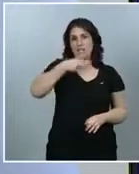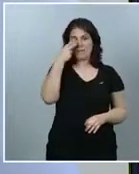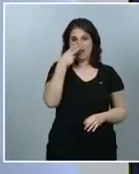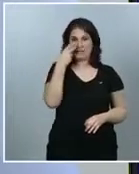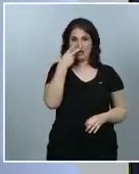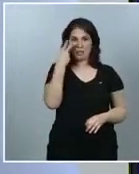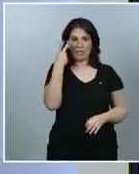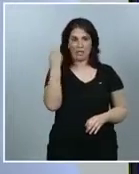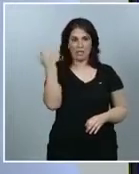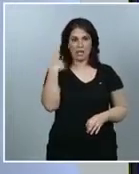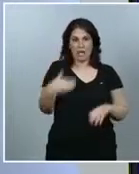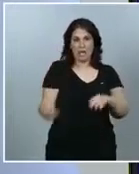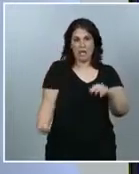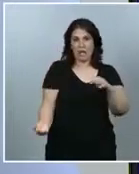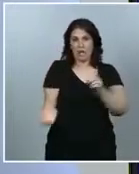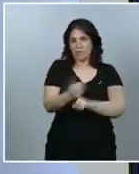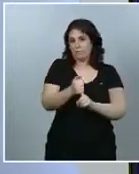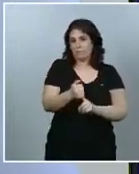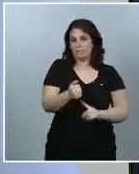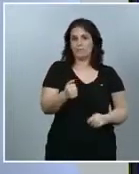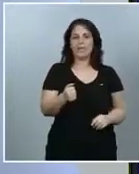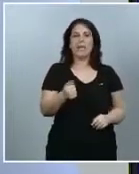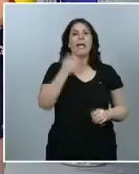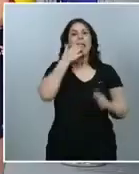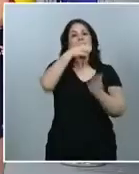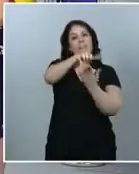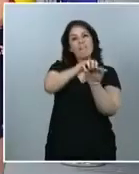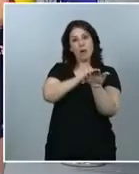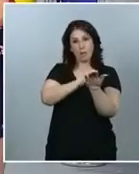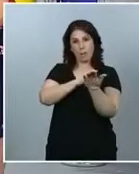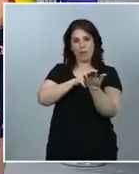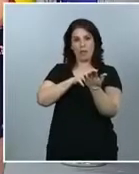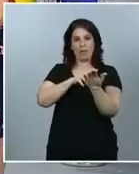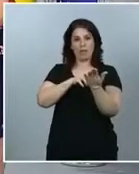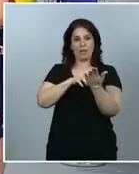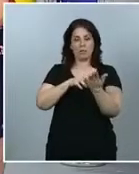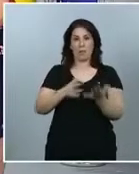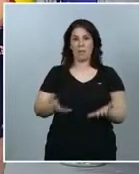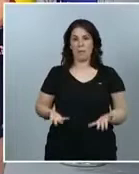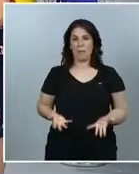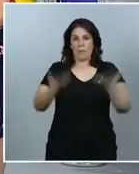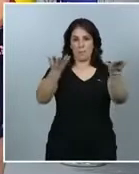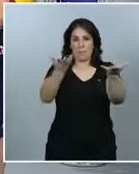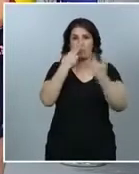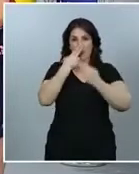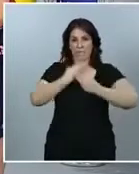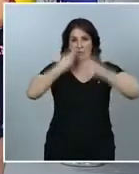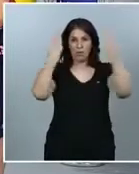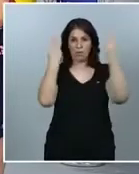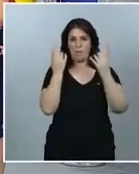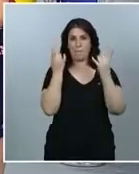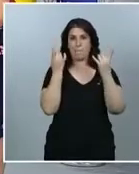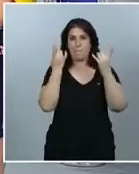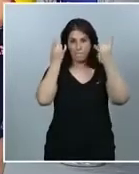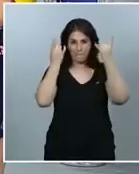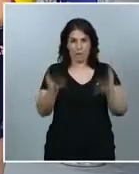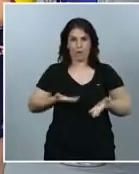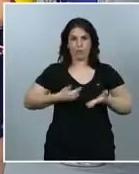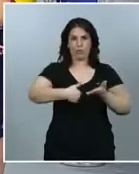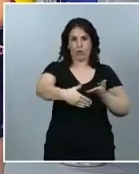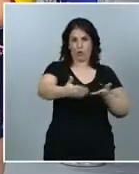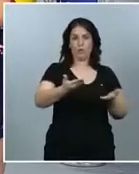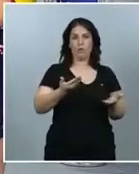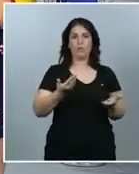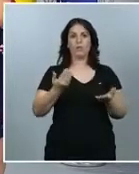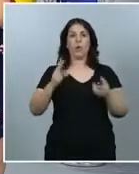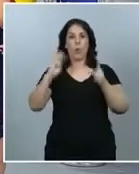obtenido. En el informe que estará disponible pronto y que facilitaremos en la página web,